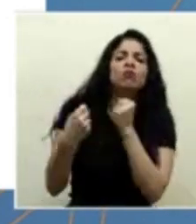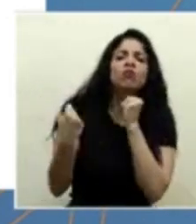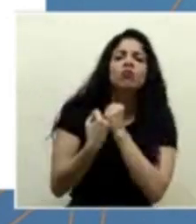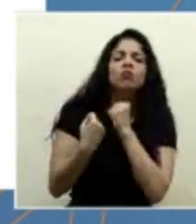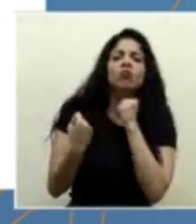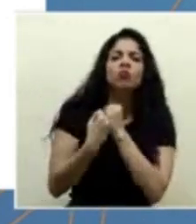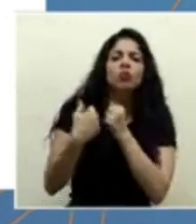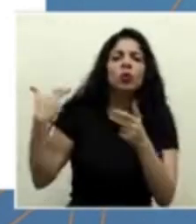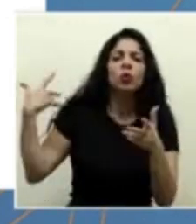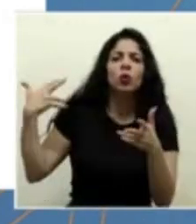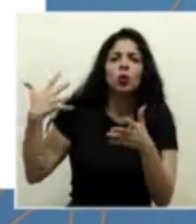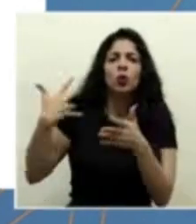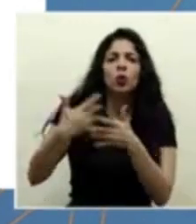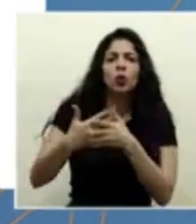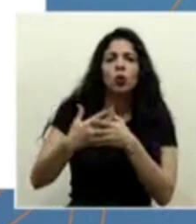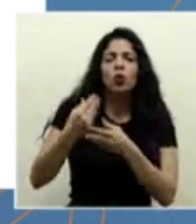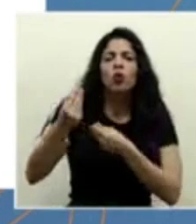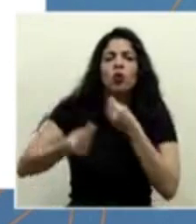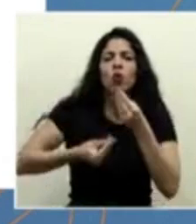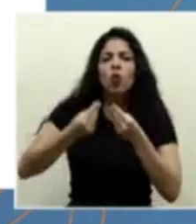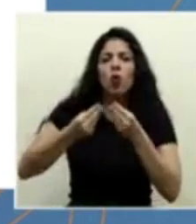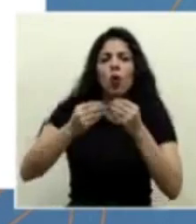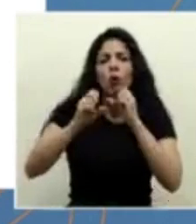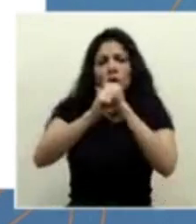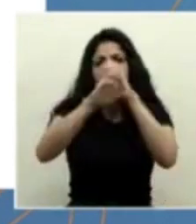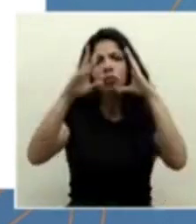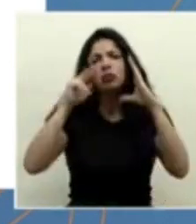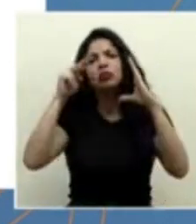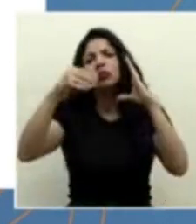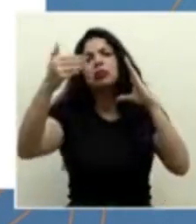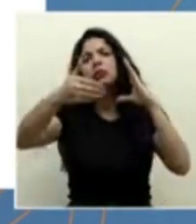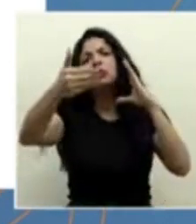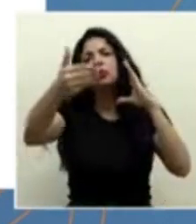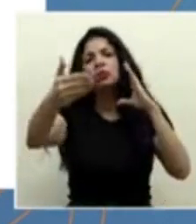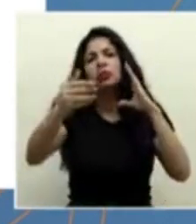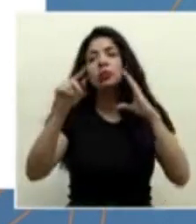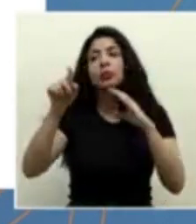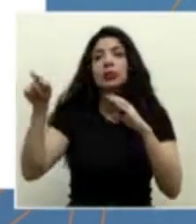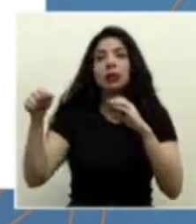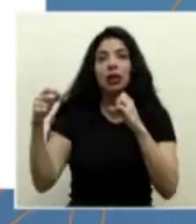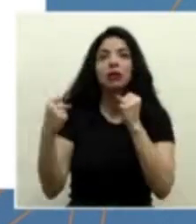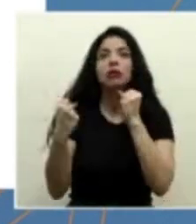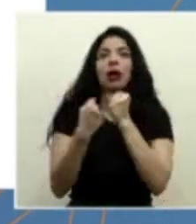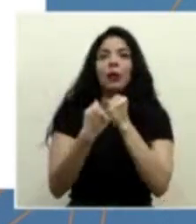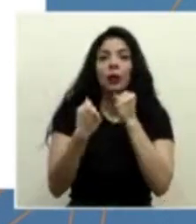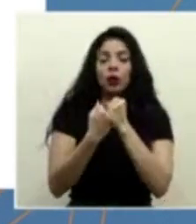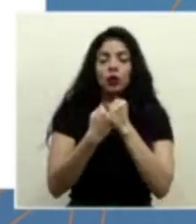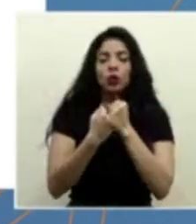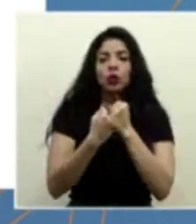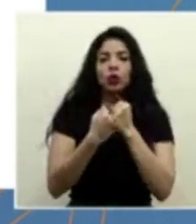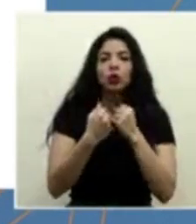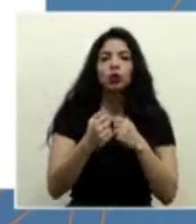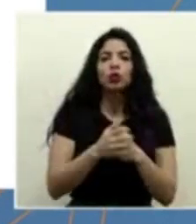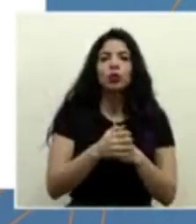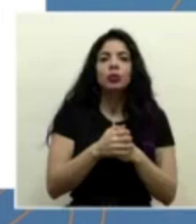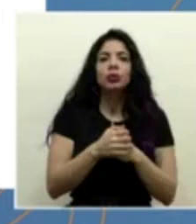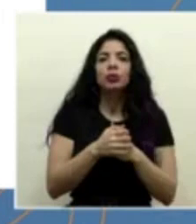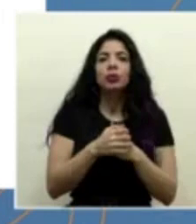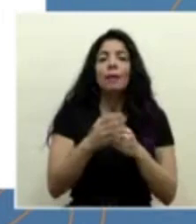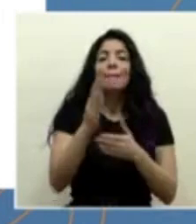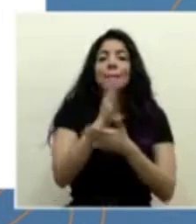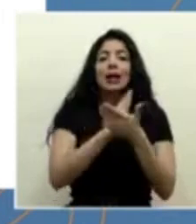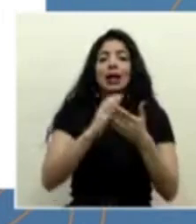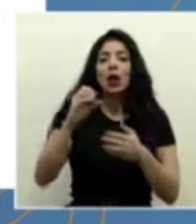en lo que es el ejercicio de las proyecciones, y en donde hemos tenido acompañamiento tanto de la